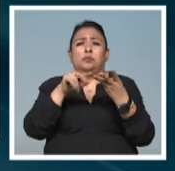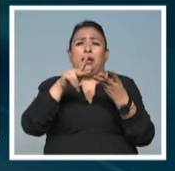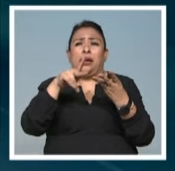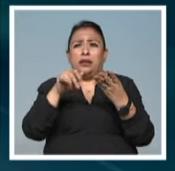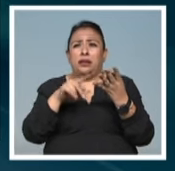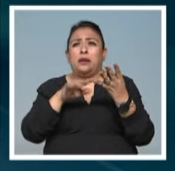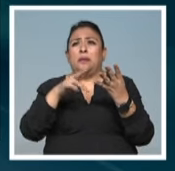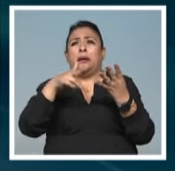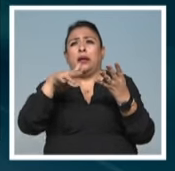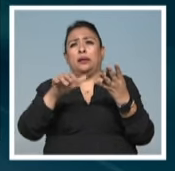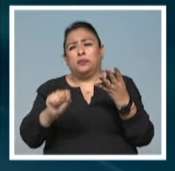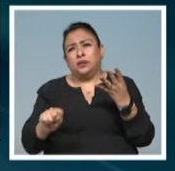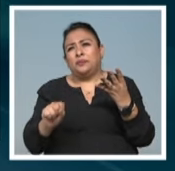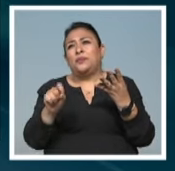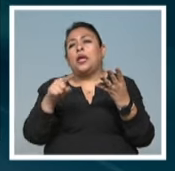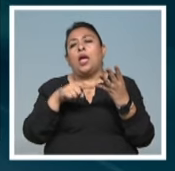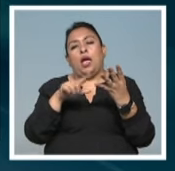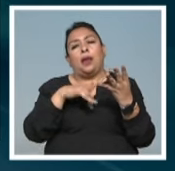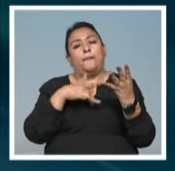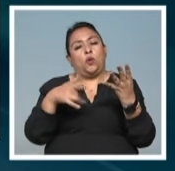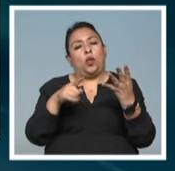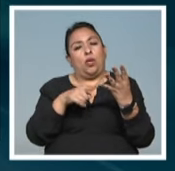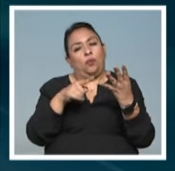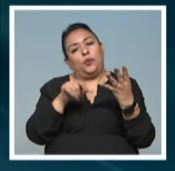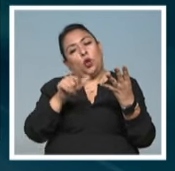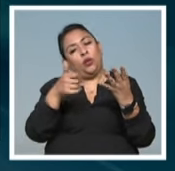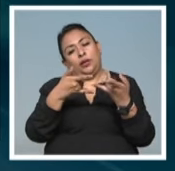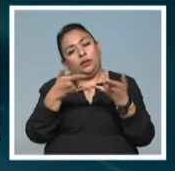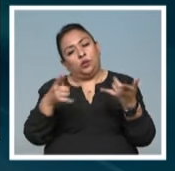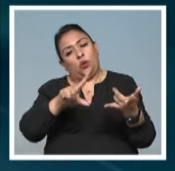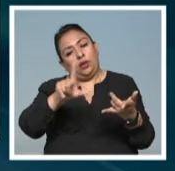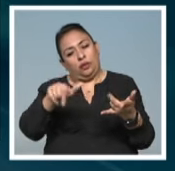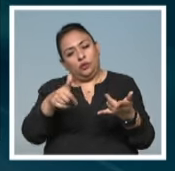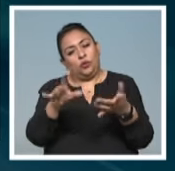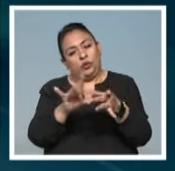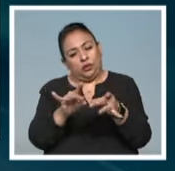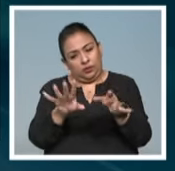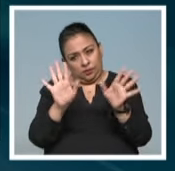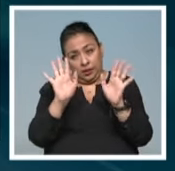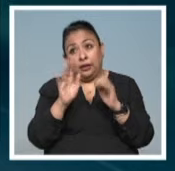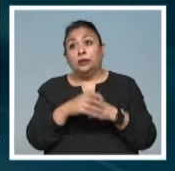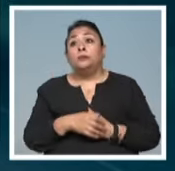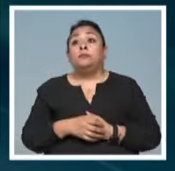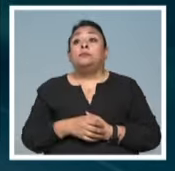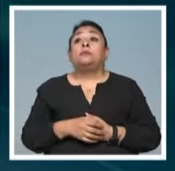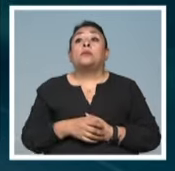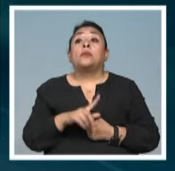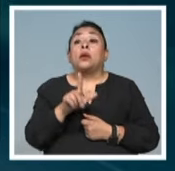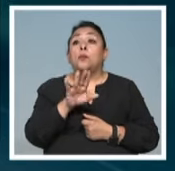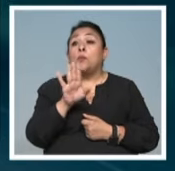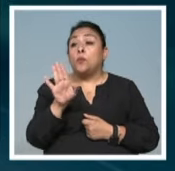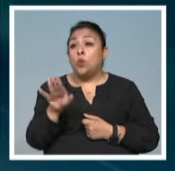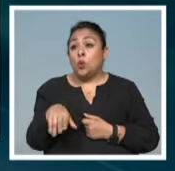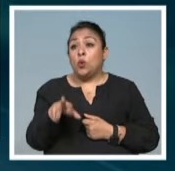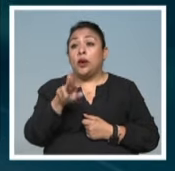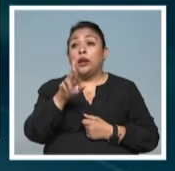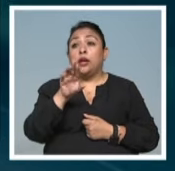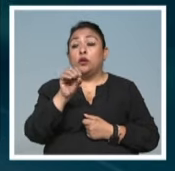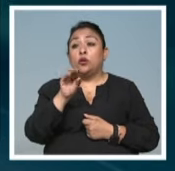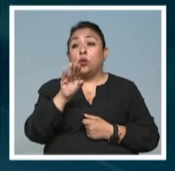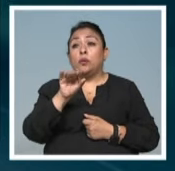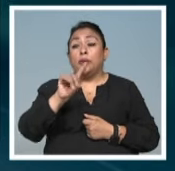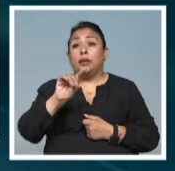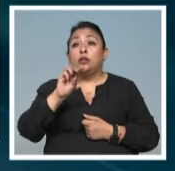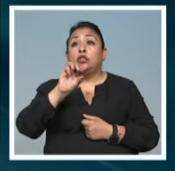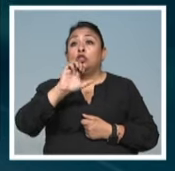Brahms. Bueno, Brahms estaba enamorado de ella, pero esa es otra historia que contaremos algún día. Y, de hecho, cuando se muere Robert Schumann,